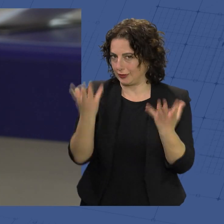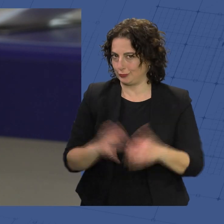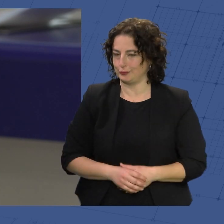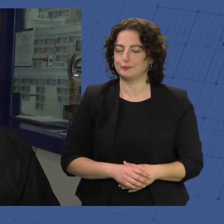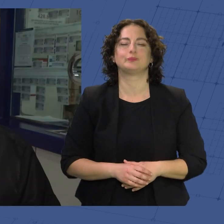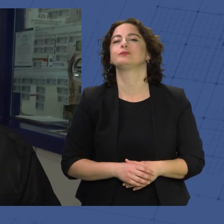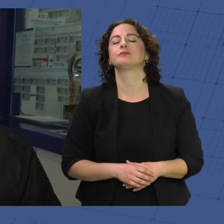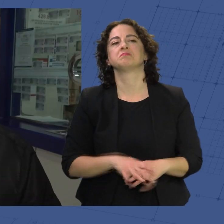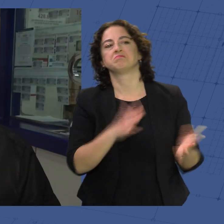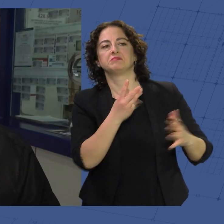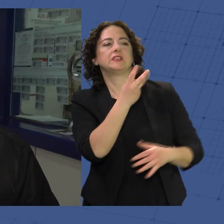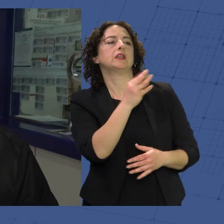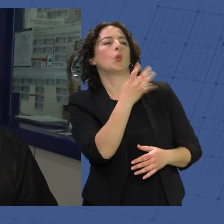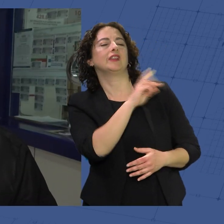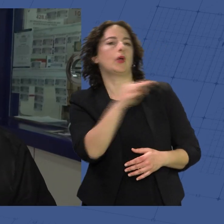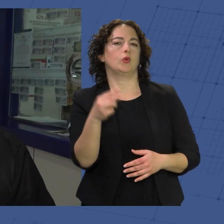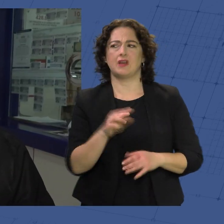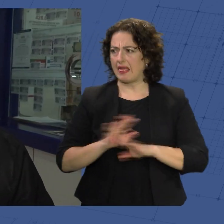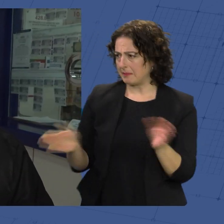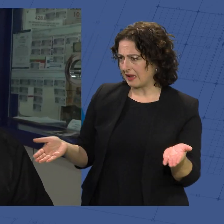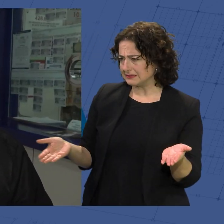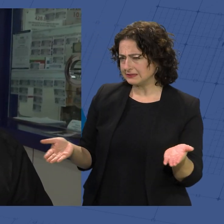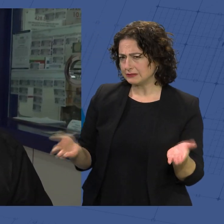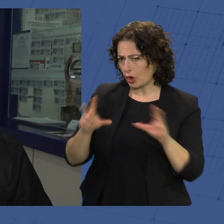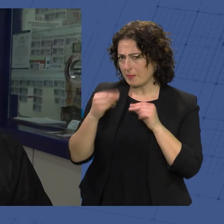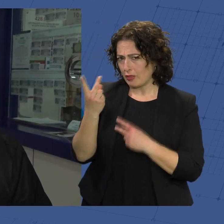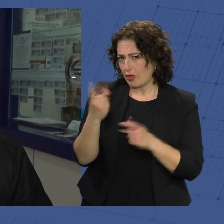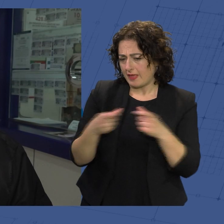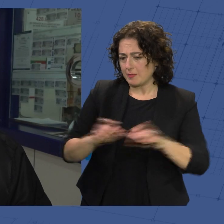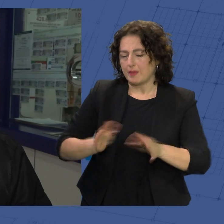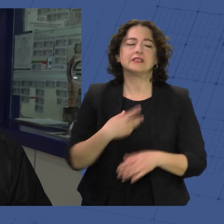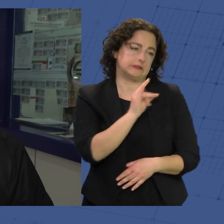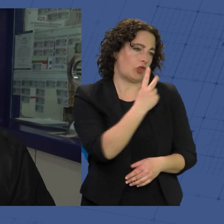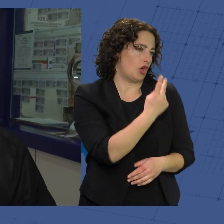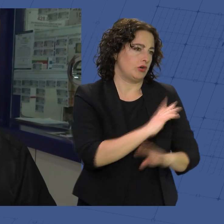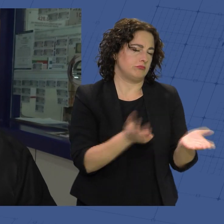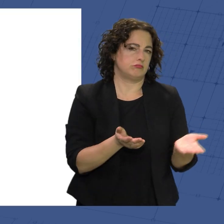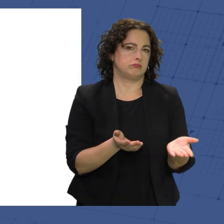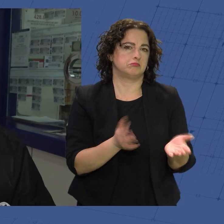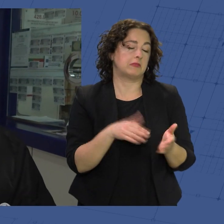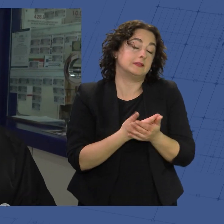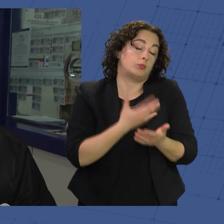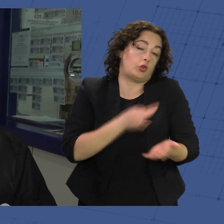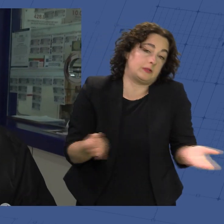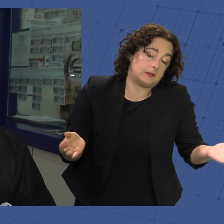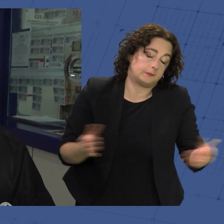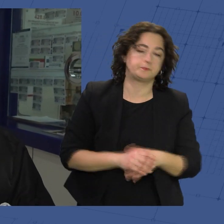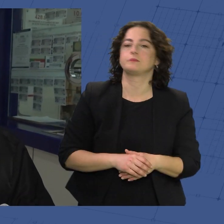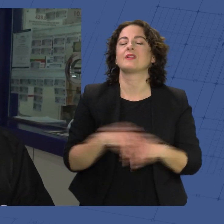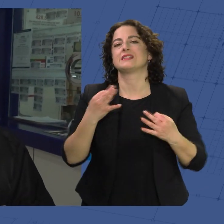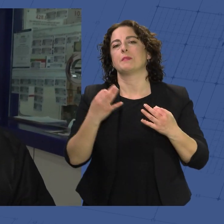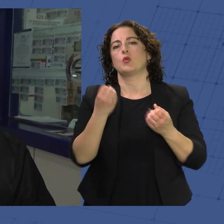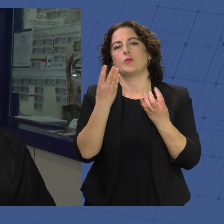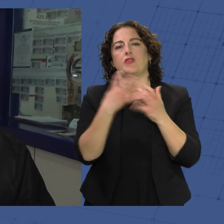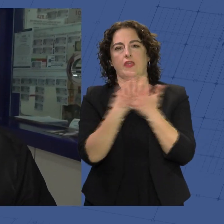Unos 30 o 40 euros. ¿Nada más? ¿Entonces qué compra? ¿Un par de décimos? Un par de décimos, hasta donde se puede. Llevo siempre el 19,